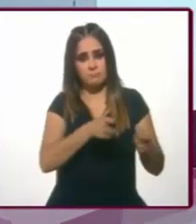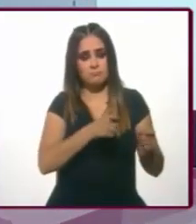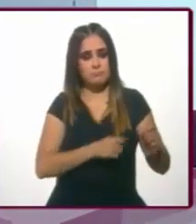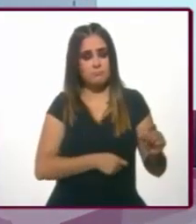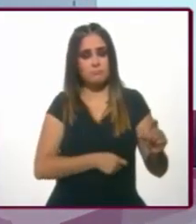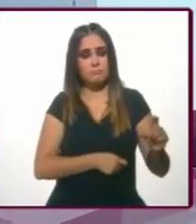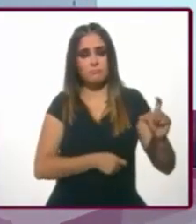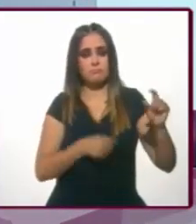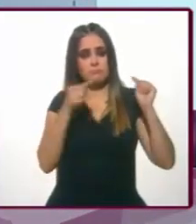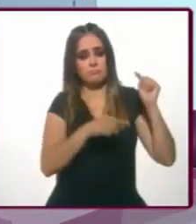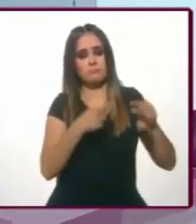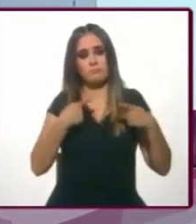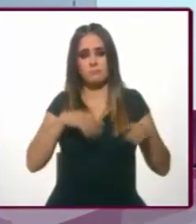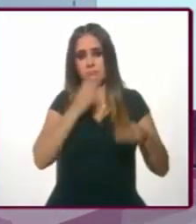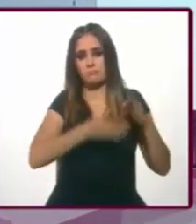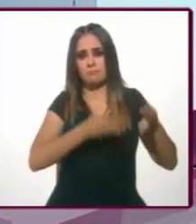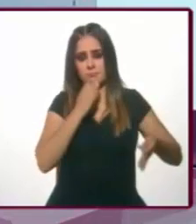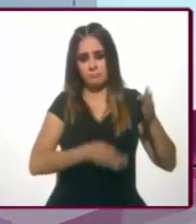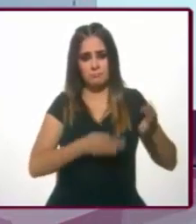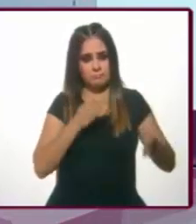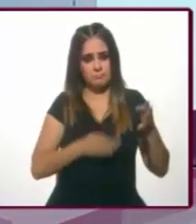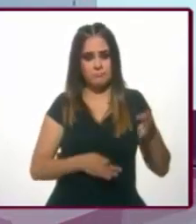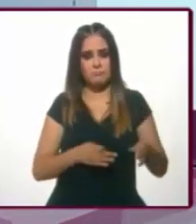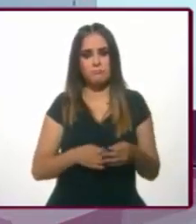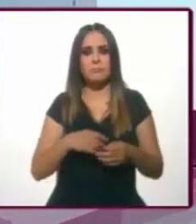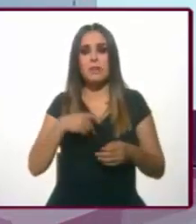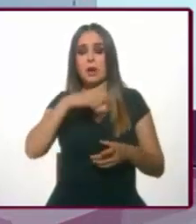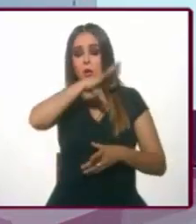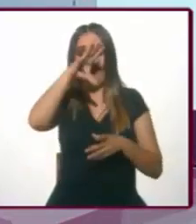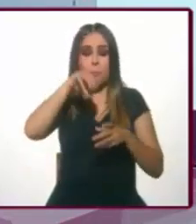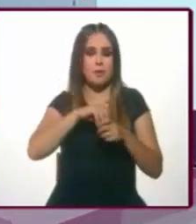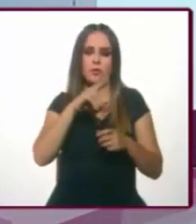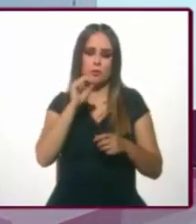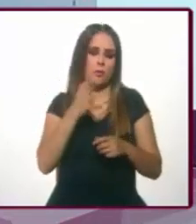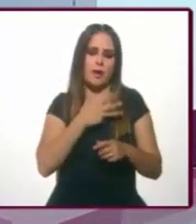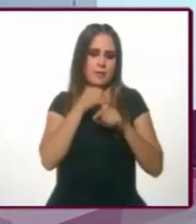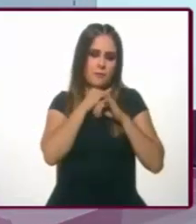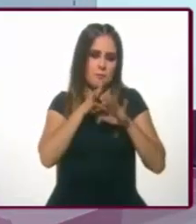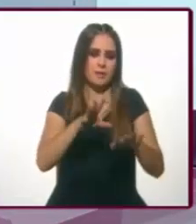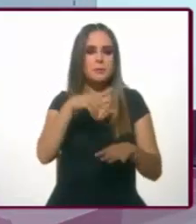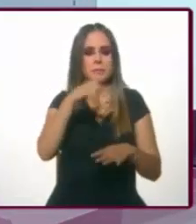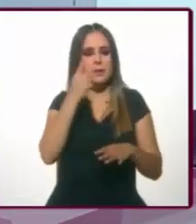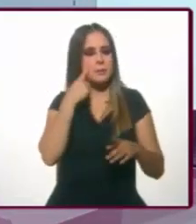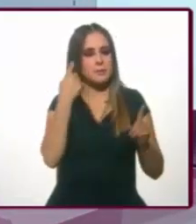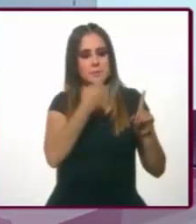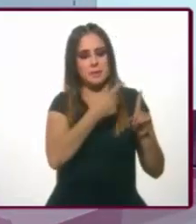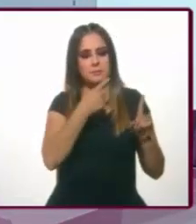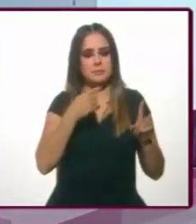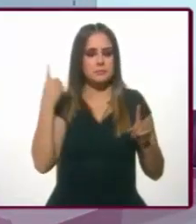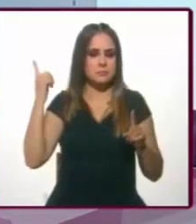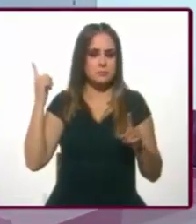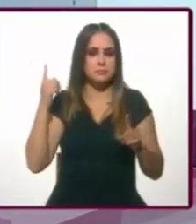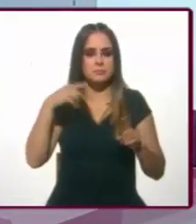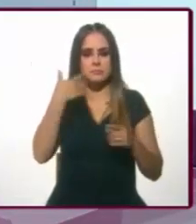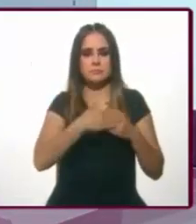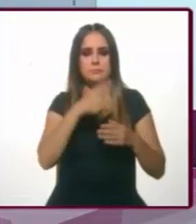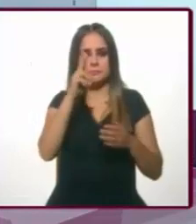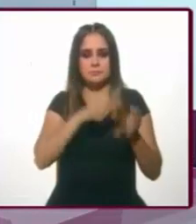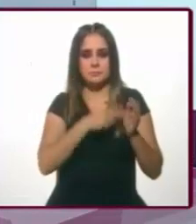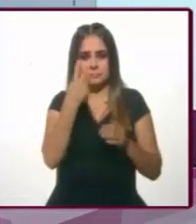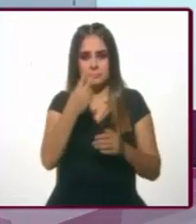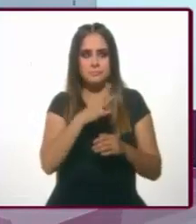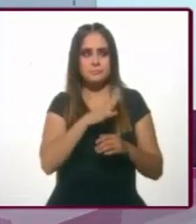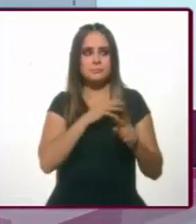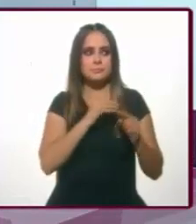No tenemos, digamos, los datos completos al inicio de su administración, pero si ves, ya para 2002 venía